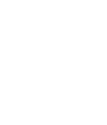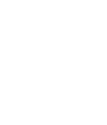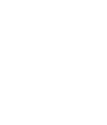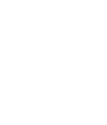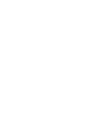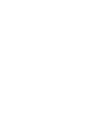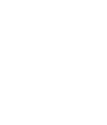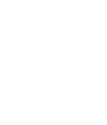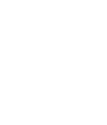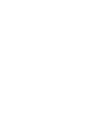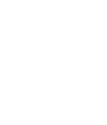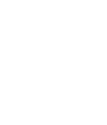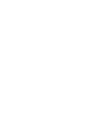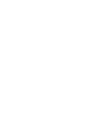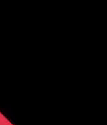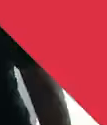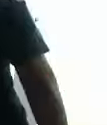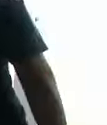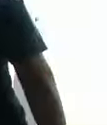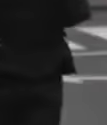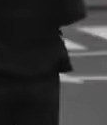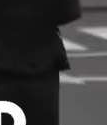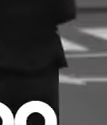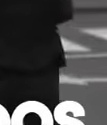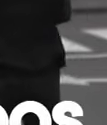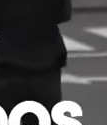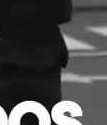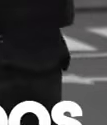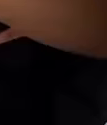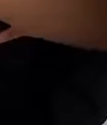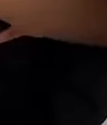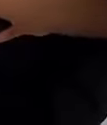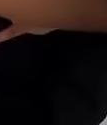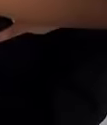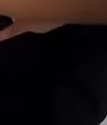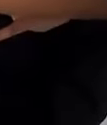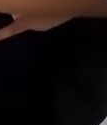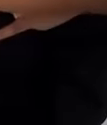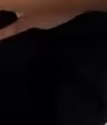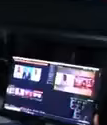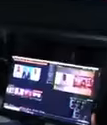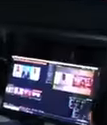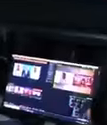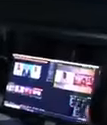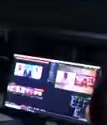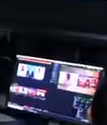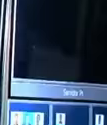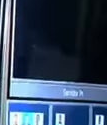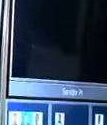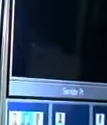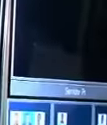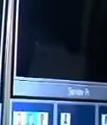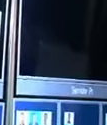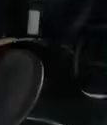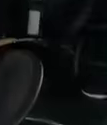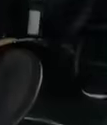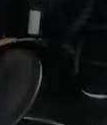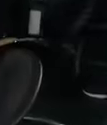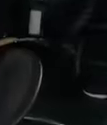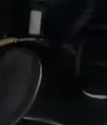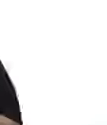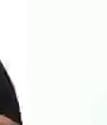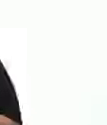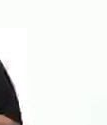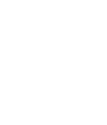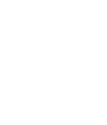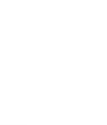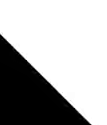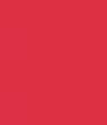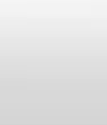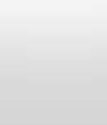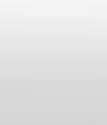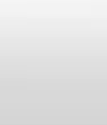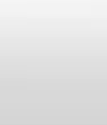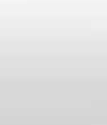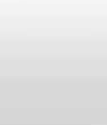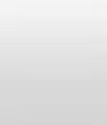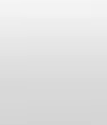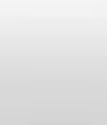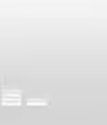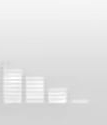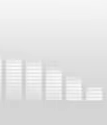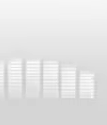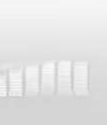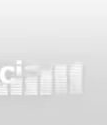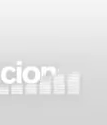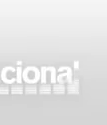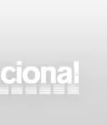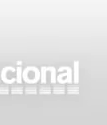En el IRTP estamos comprometidos con la democracia. Por eso, a través de sus plataformas comunicativas TV Perú,